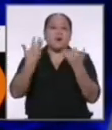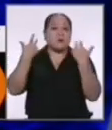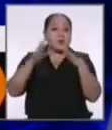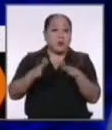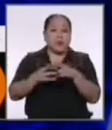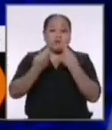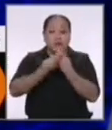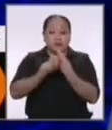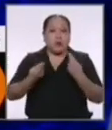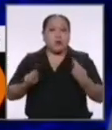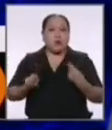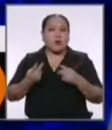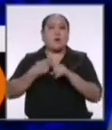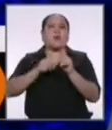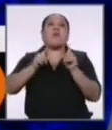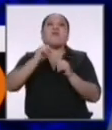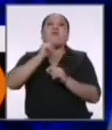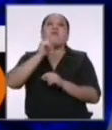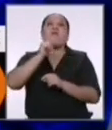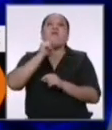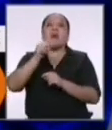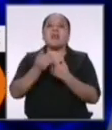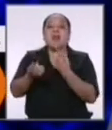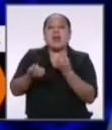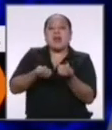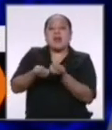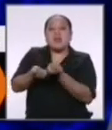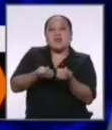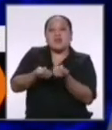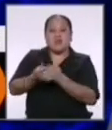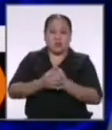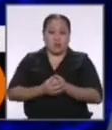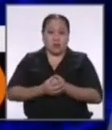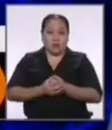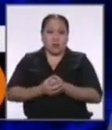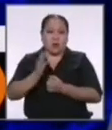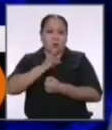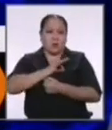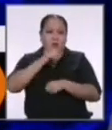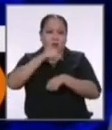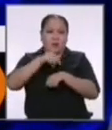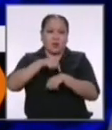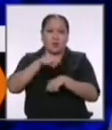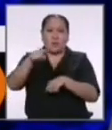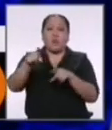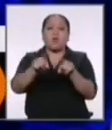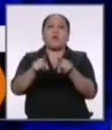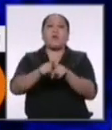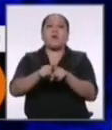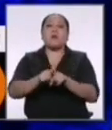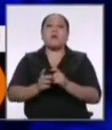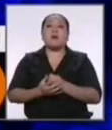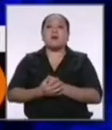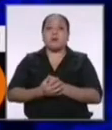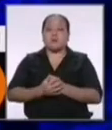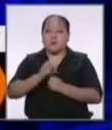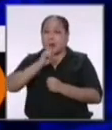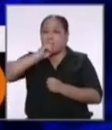recursos pero lo que hace falta es capacidad de gestión pero voy a aprovechar este tiempo que me queda también para